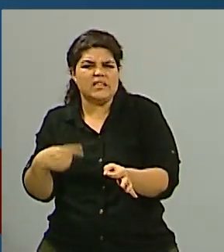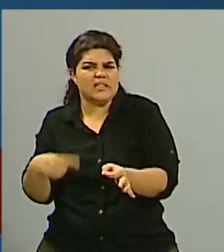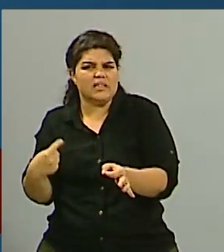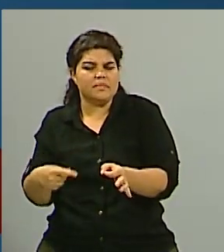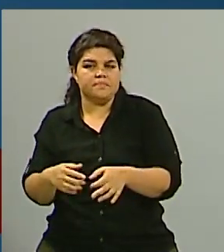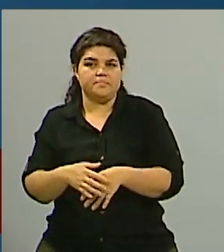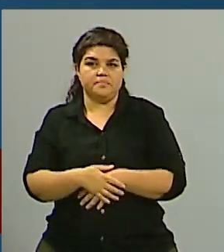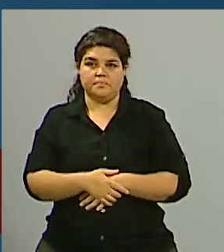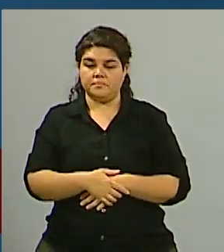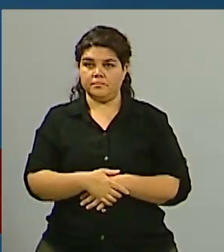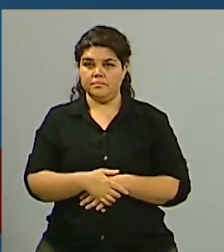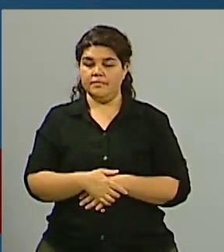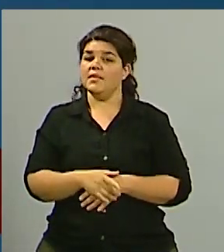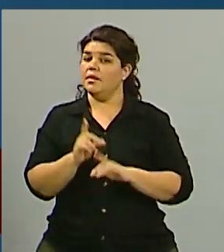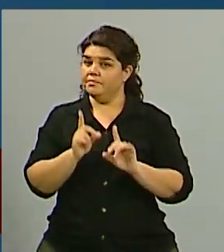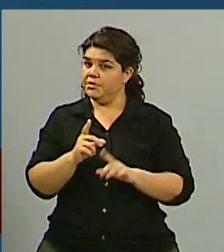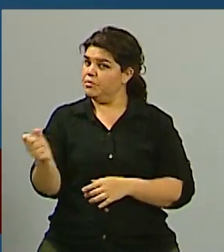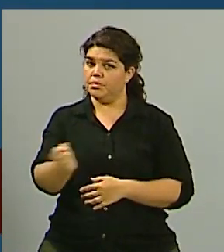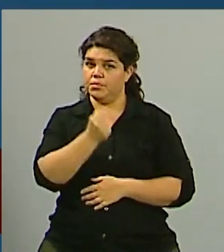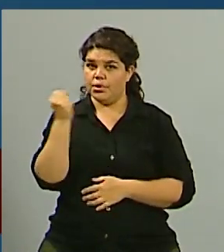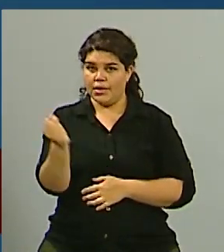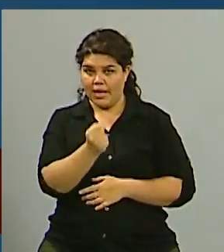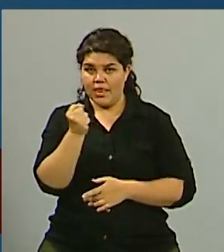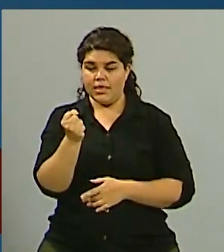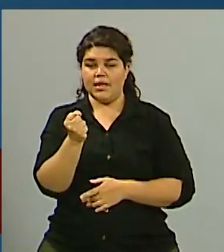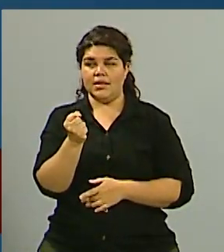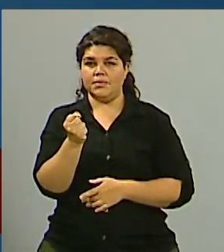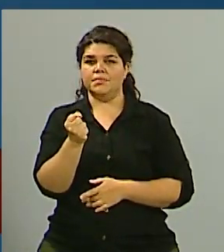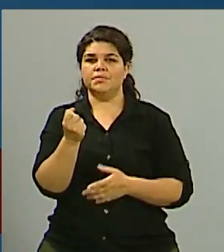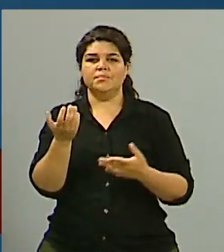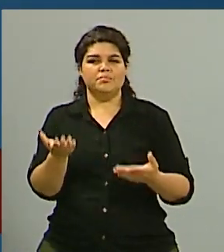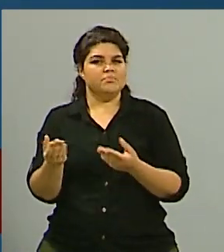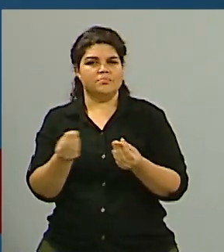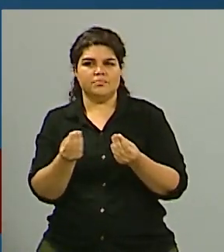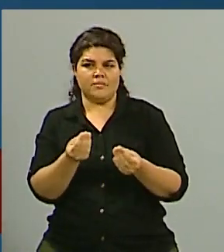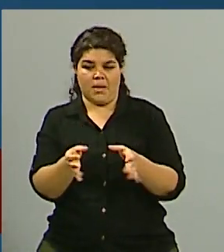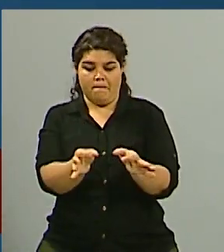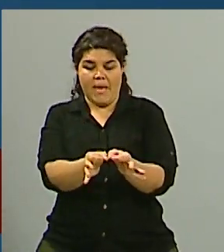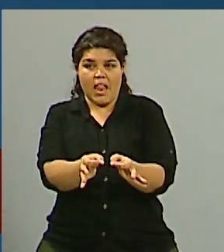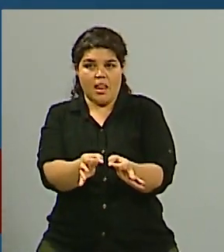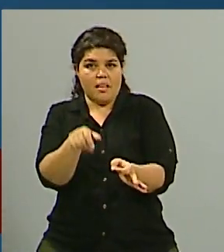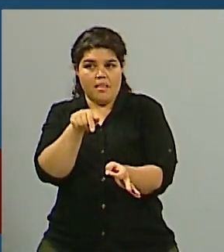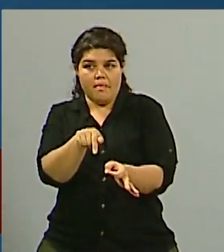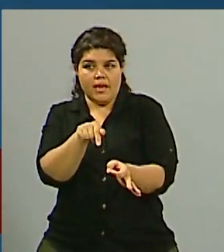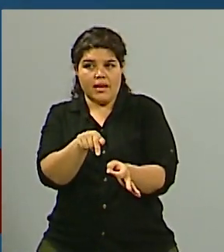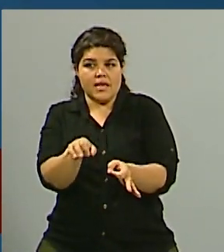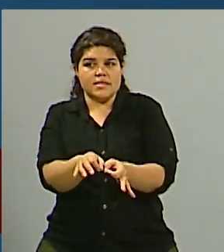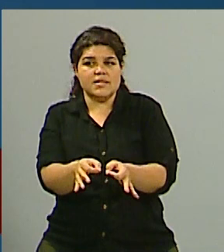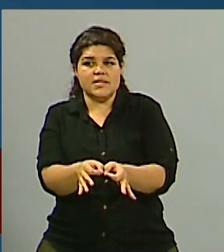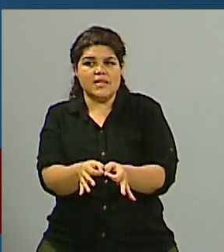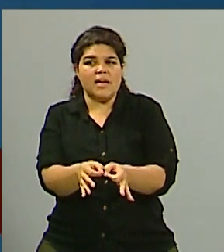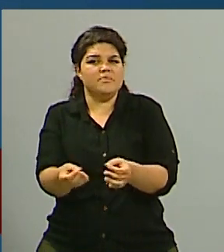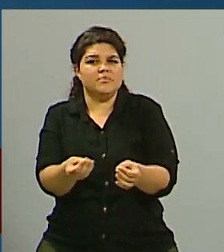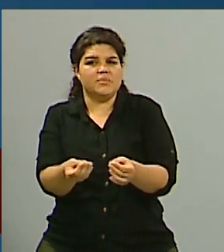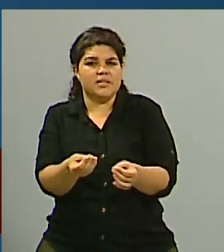Bueno, es muy importante tener en cuenta que la cuestión Malvinas, si bien vincula